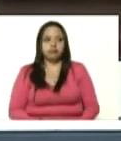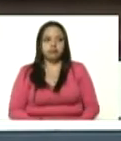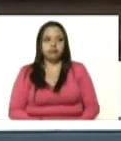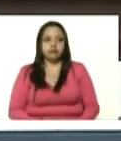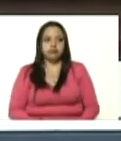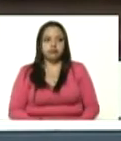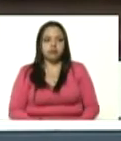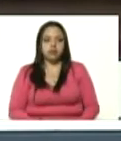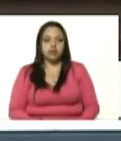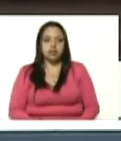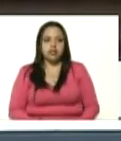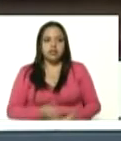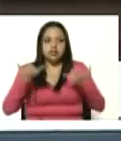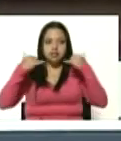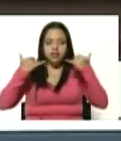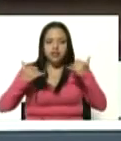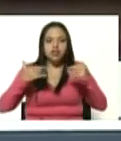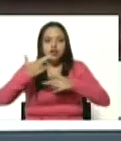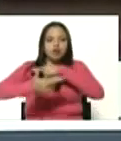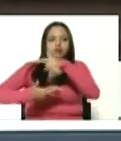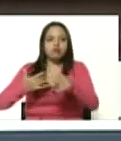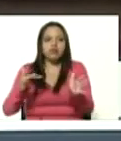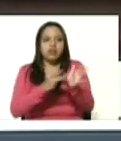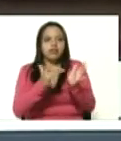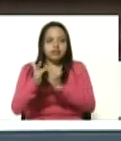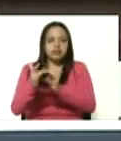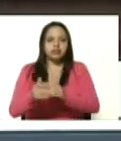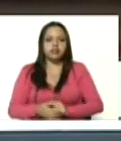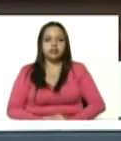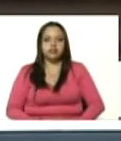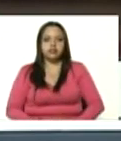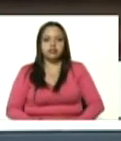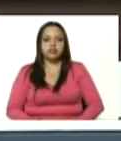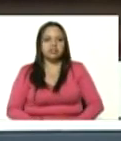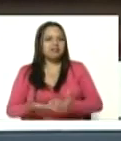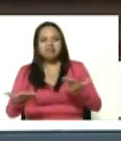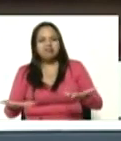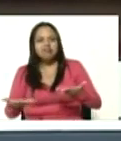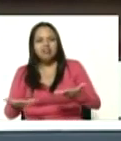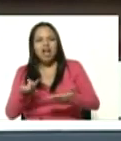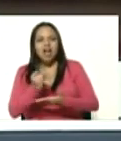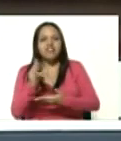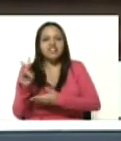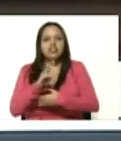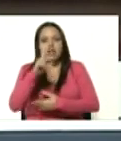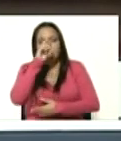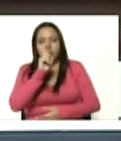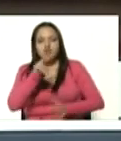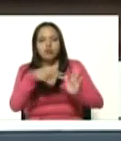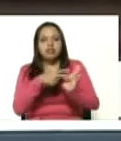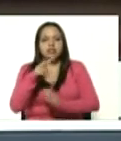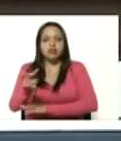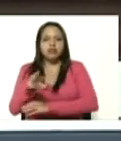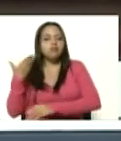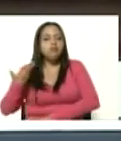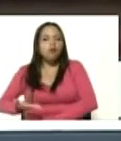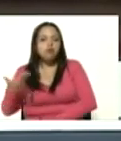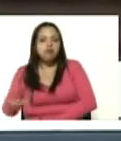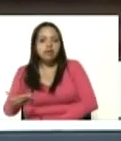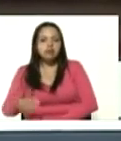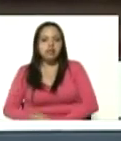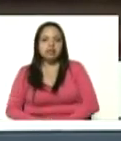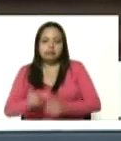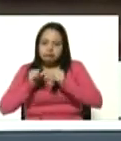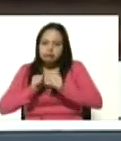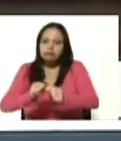celebrando la revolución de abril que aconteció en Venezuela en el año 2002 es importante insistir